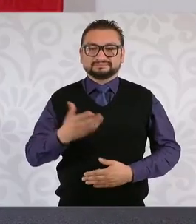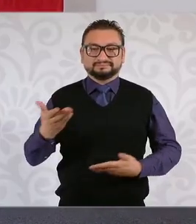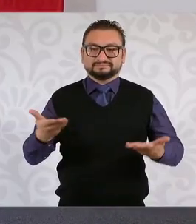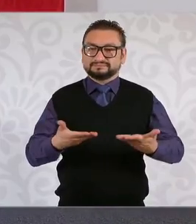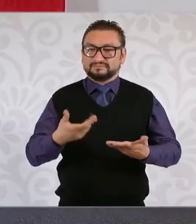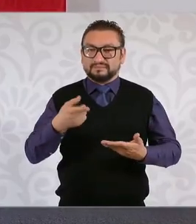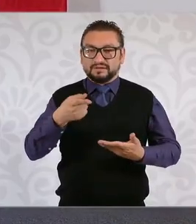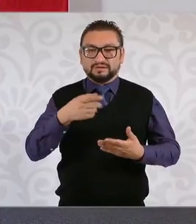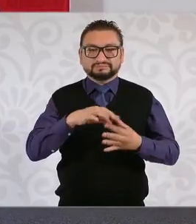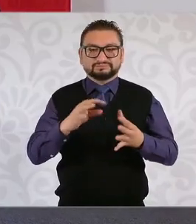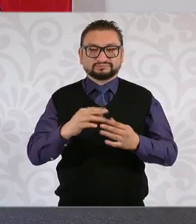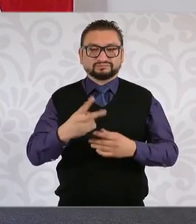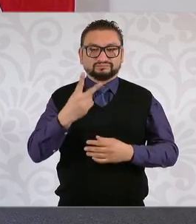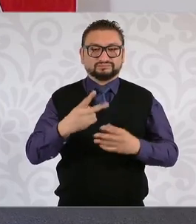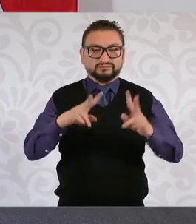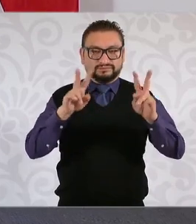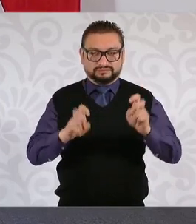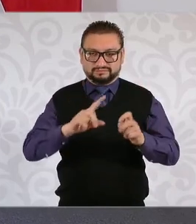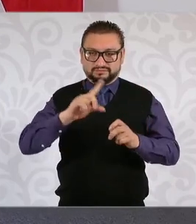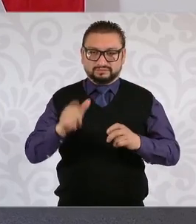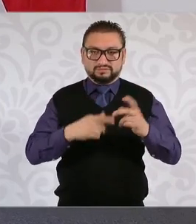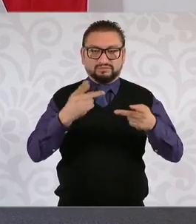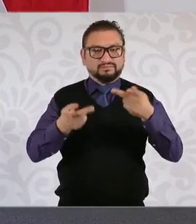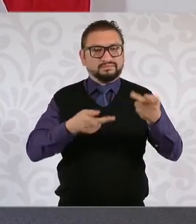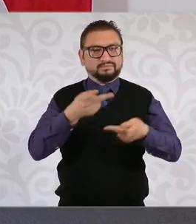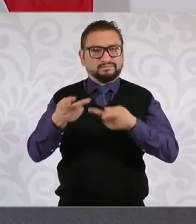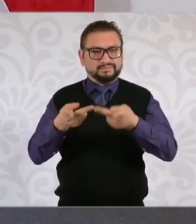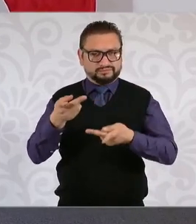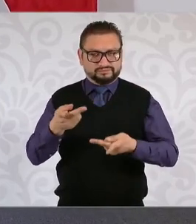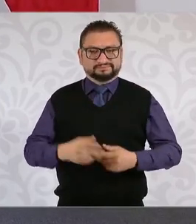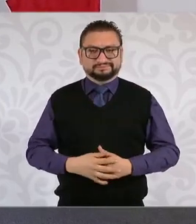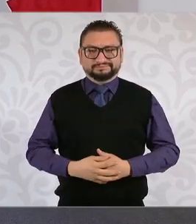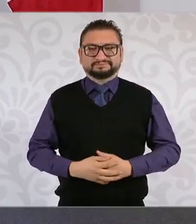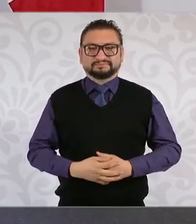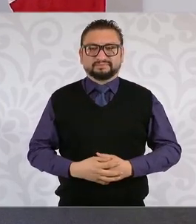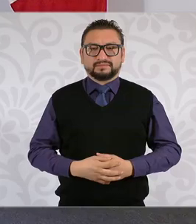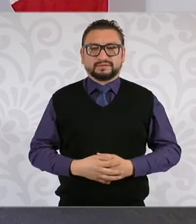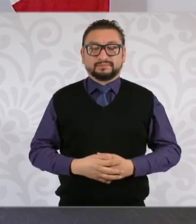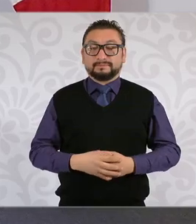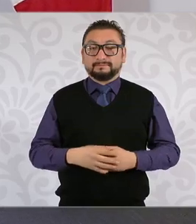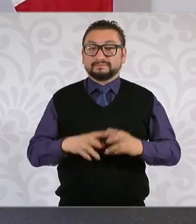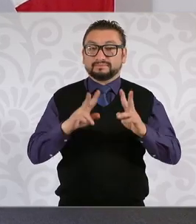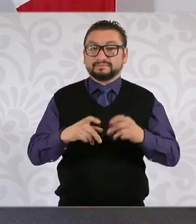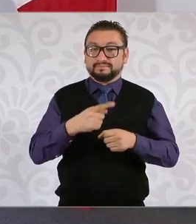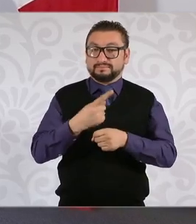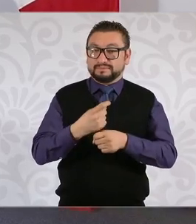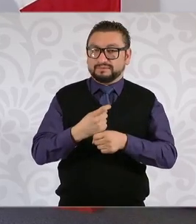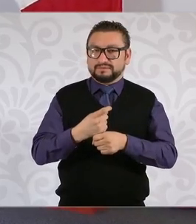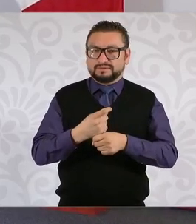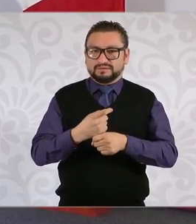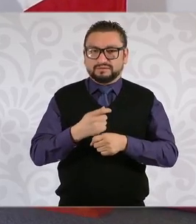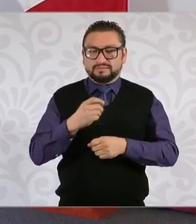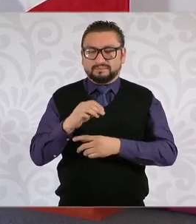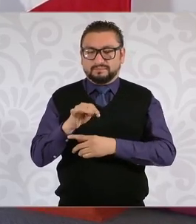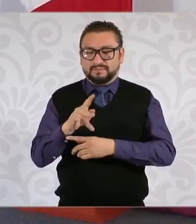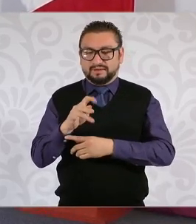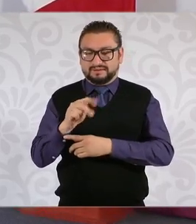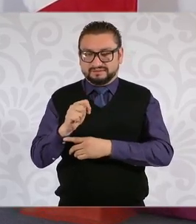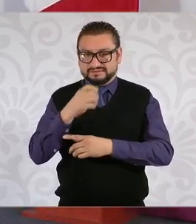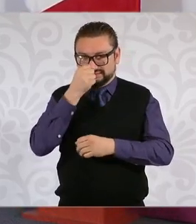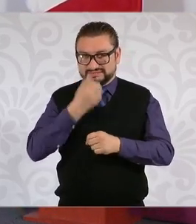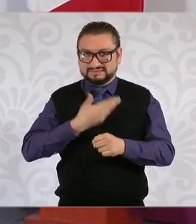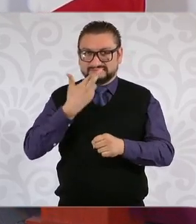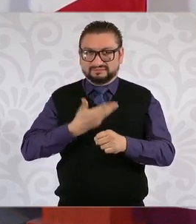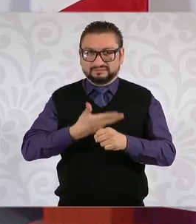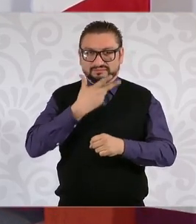temas y después abrimos a preguntas. El primero viene Marat, secretario